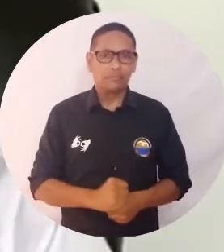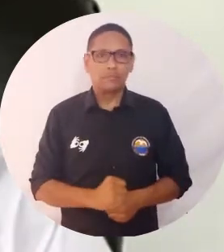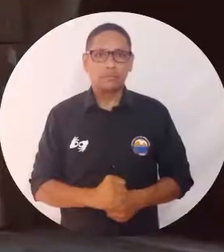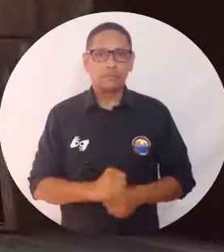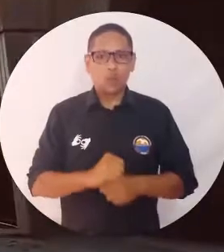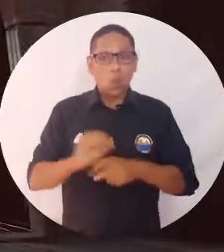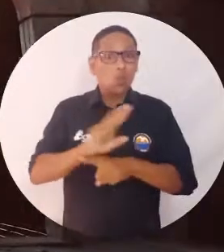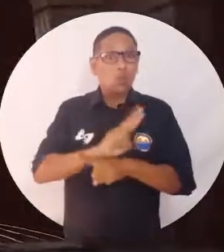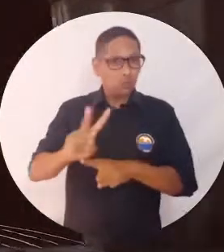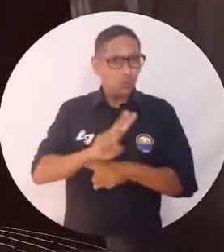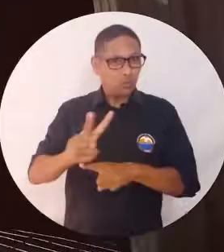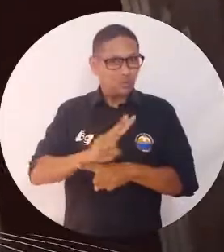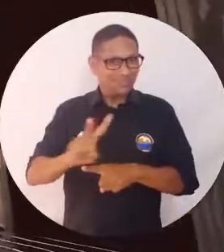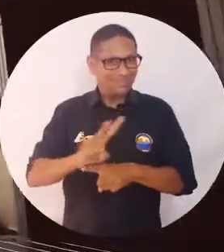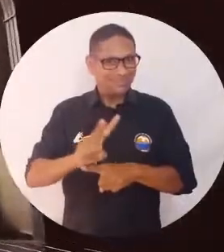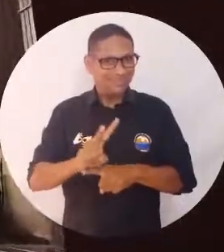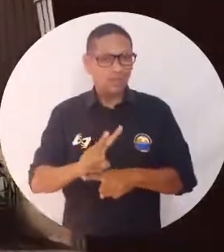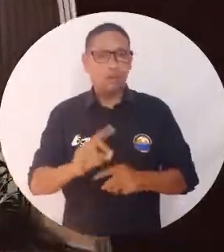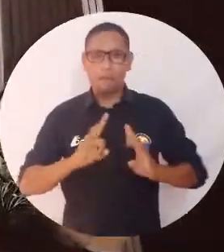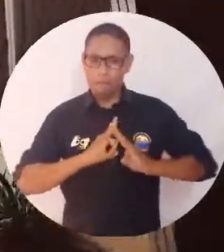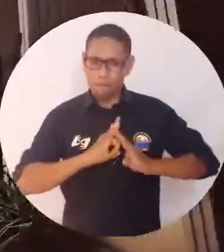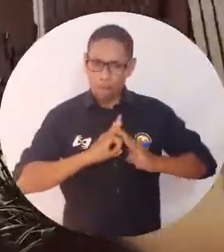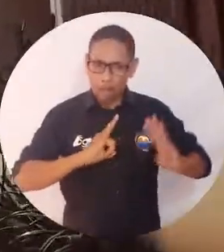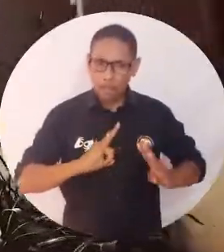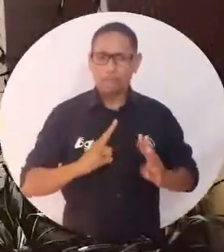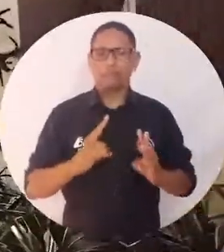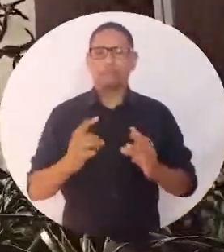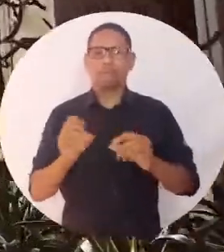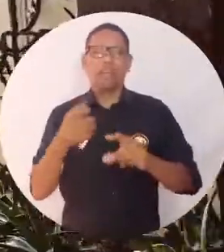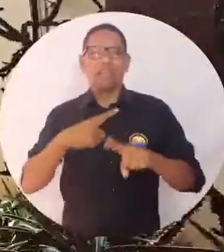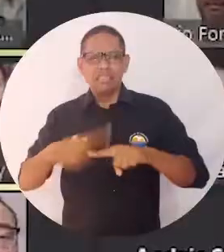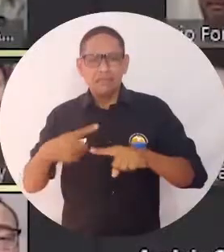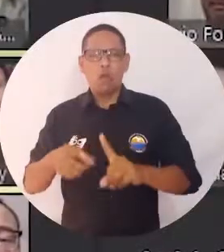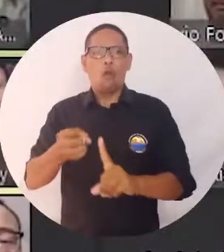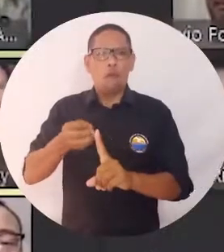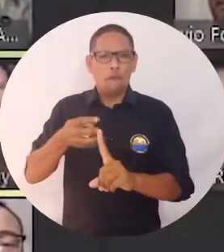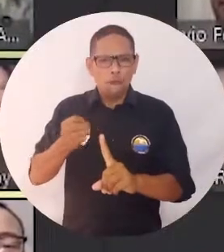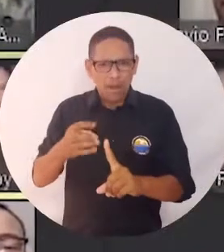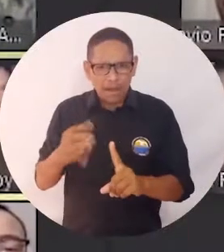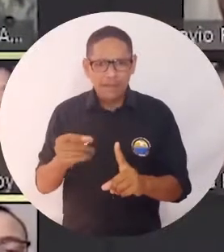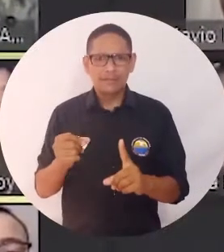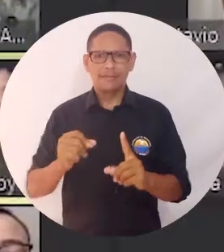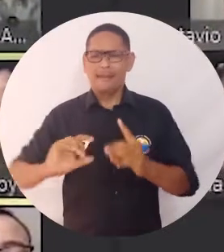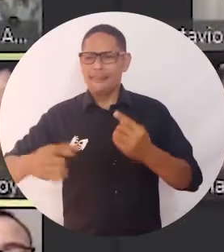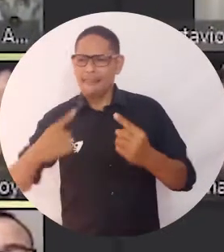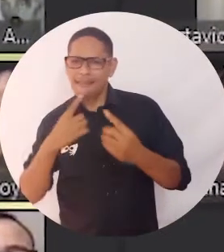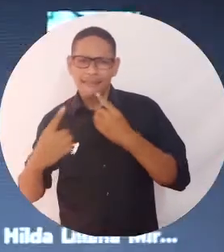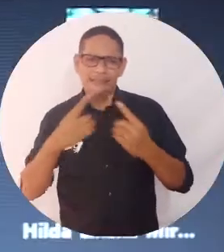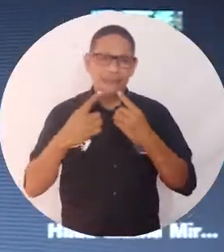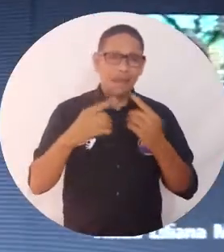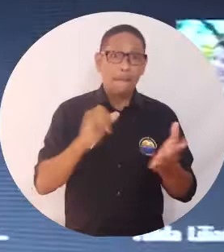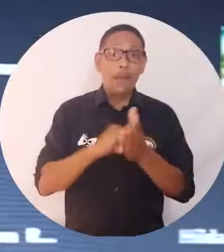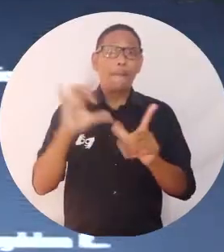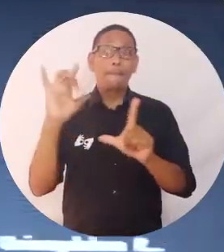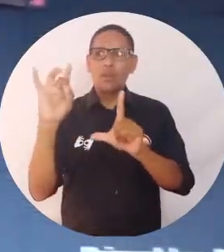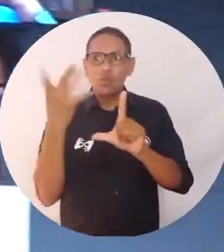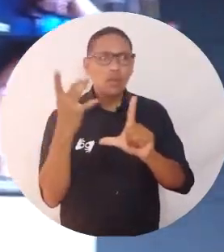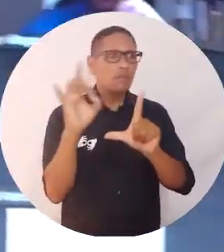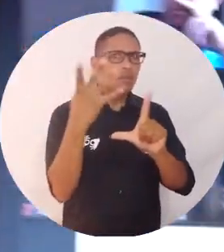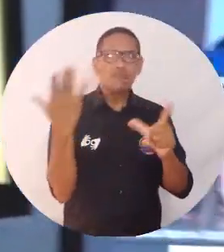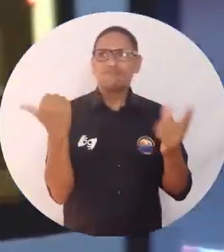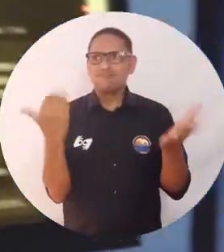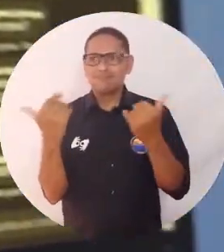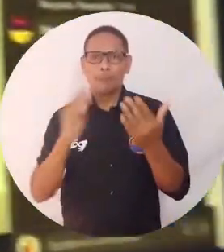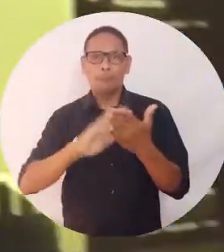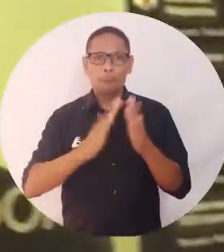nuestro país. Durante dos semanas, esta Casa de Estudios Superiores ha desarrollado charlas, conversatorios, conferencias, entre otros encuentros